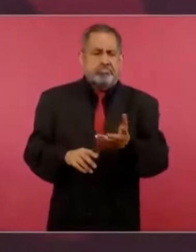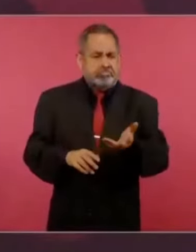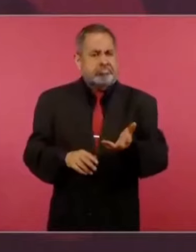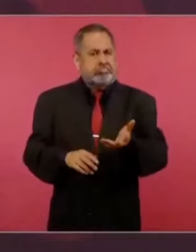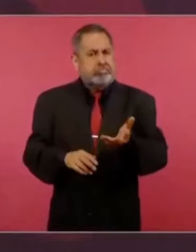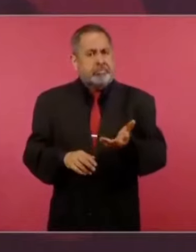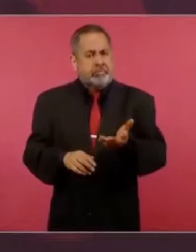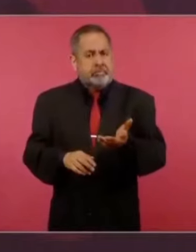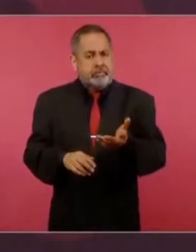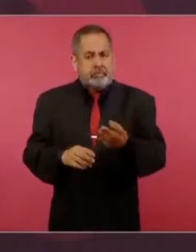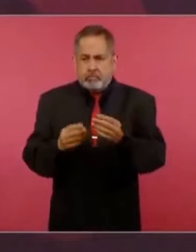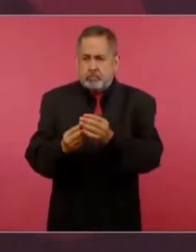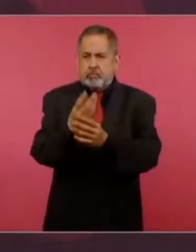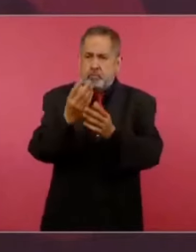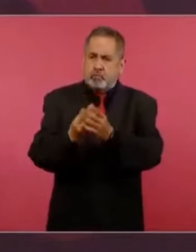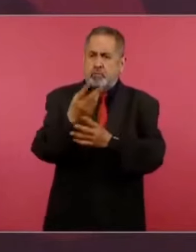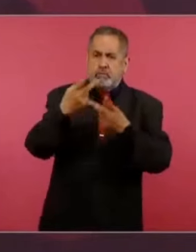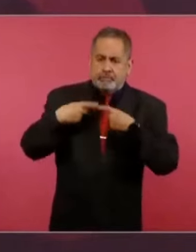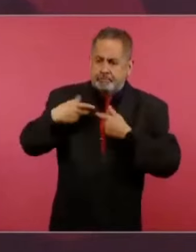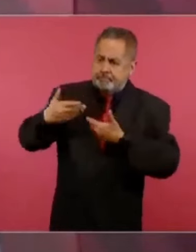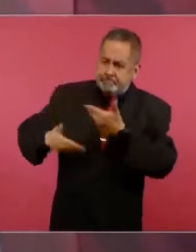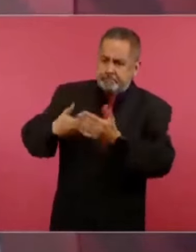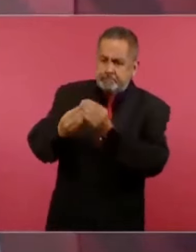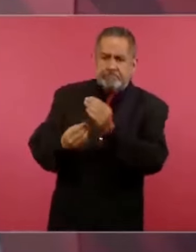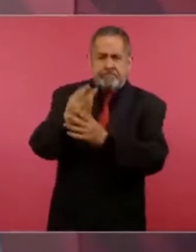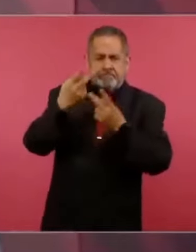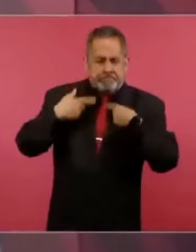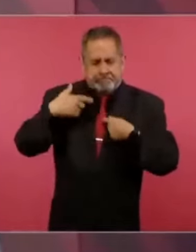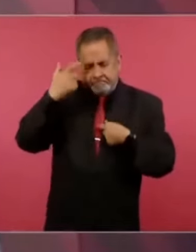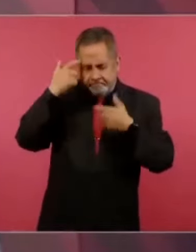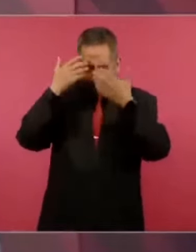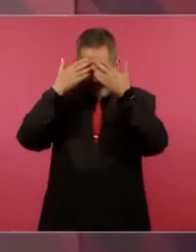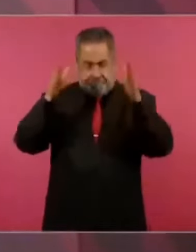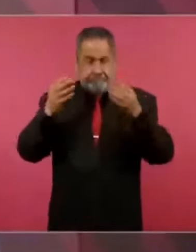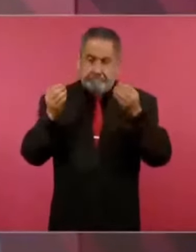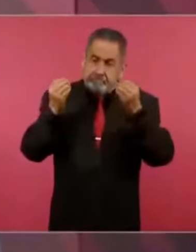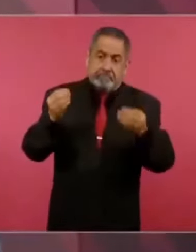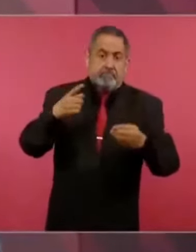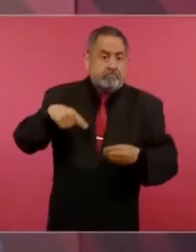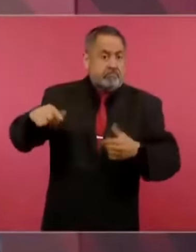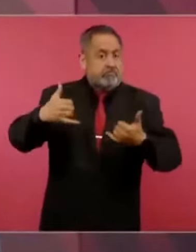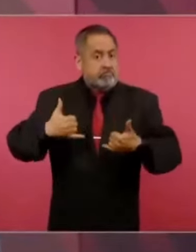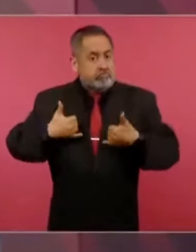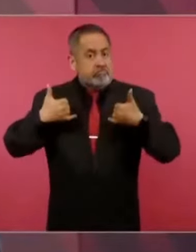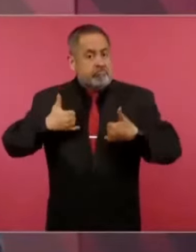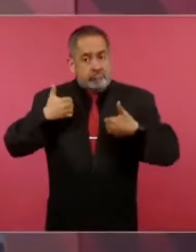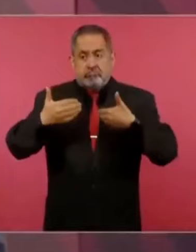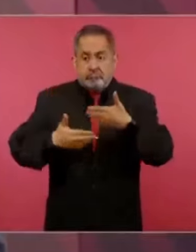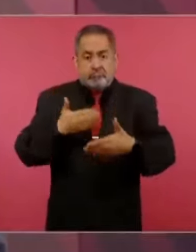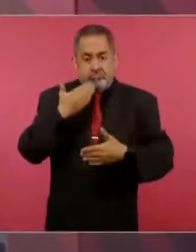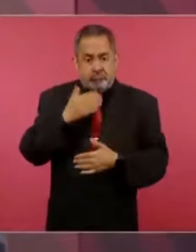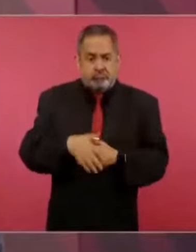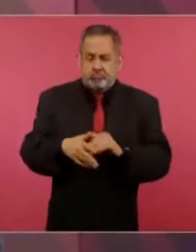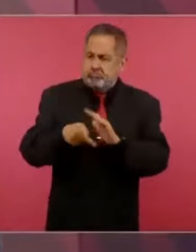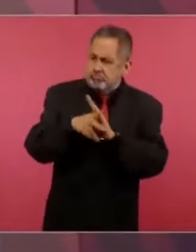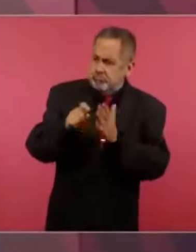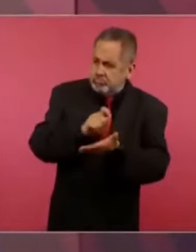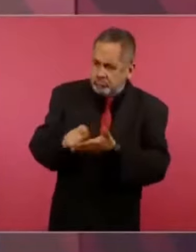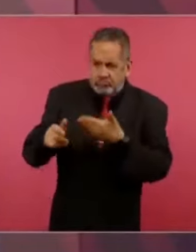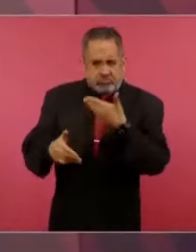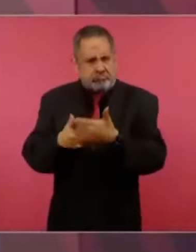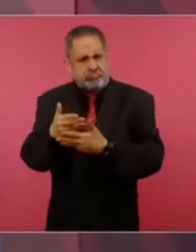nuevas generaciones, están surgiendo nuevas generaciones, sobre todo jóvenes, del periodismo,